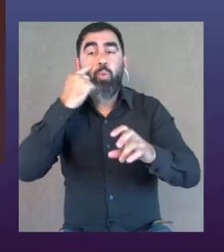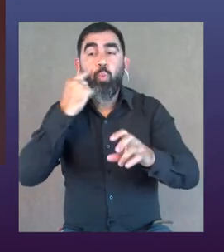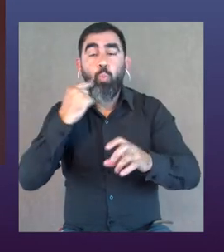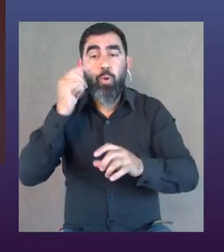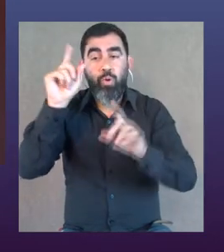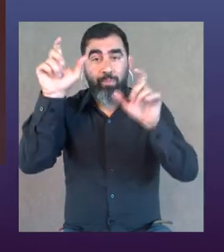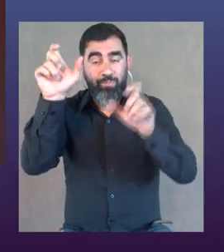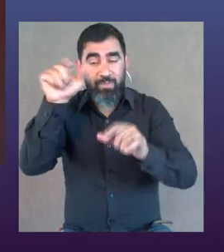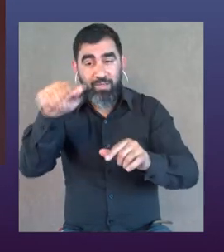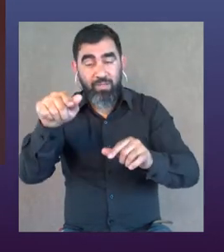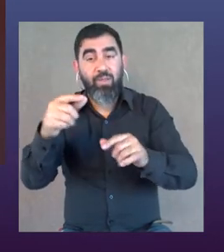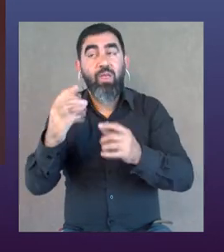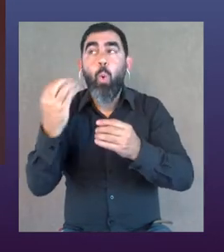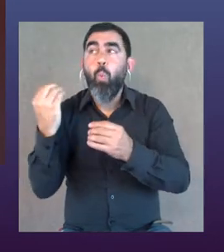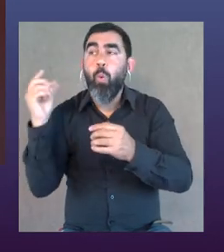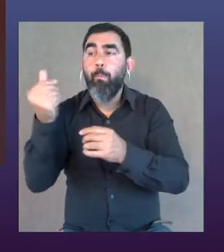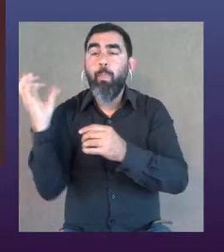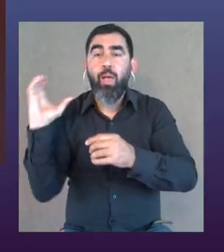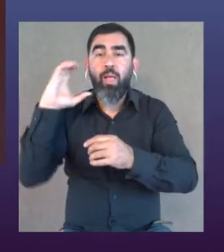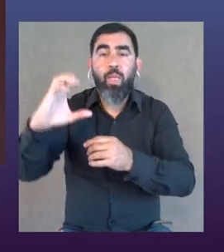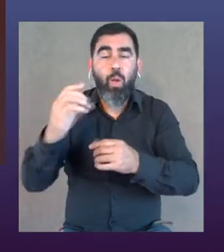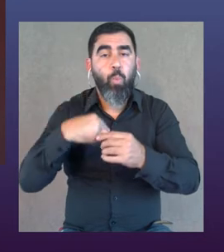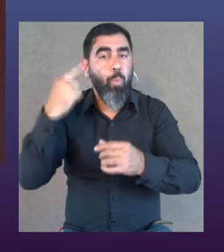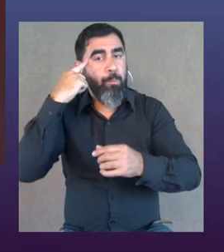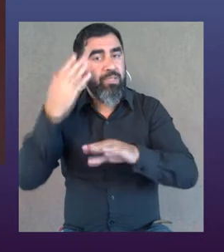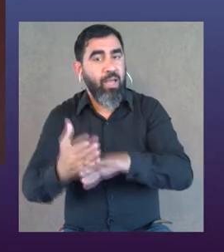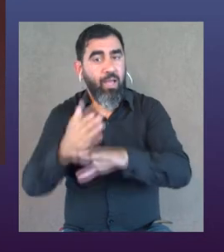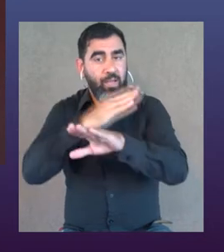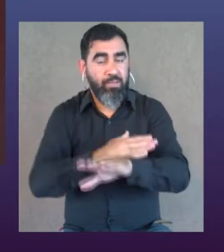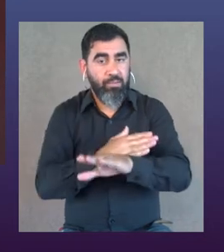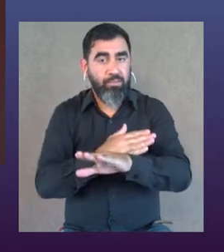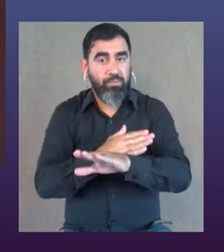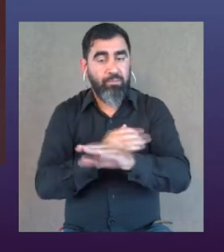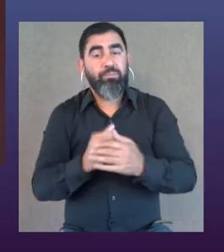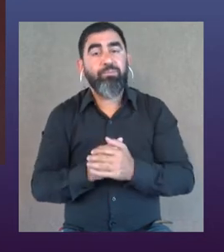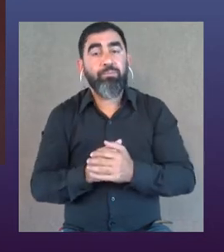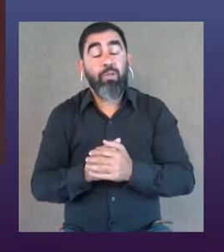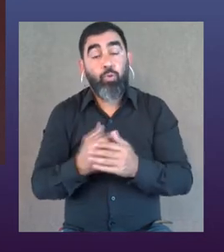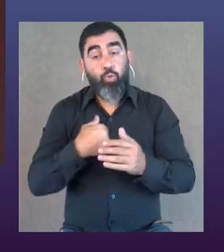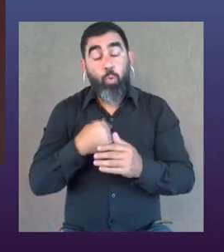los números de estas cuestiones, y a las fuentes de financiamiento que se habían pensado.